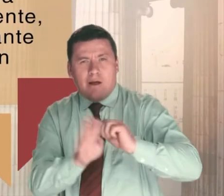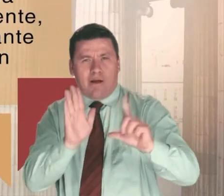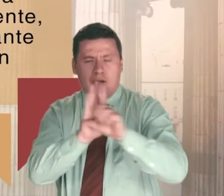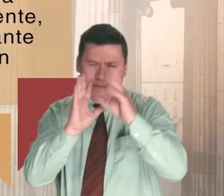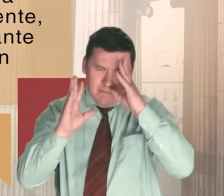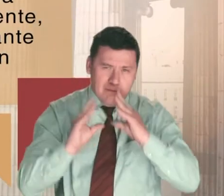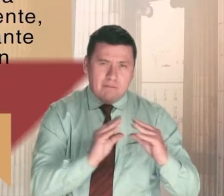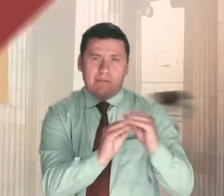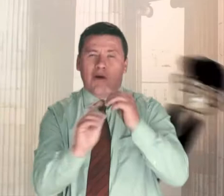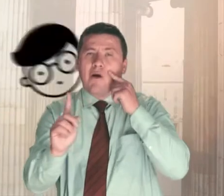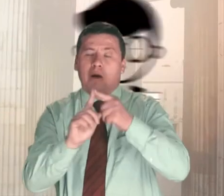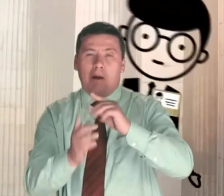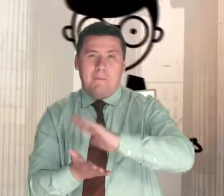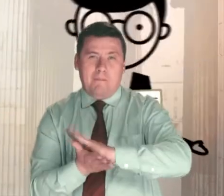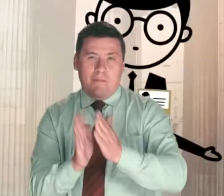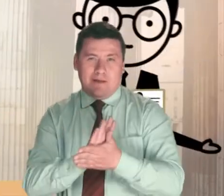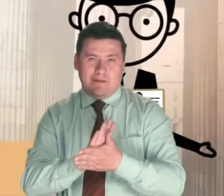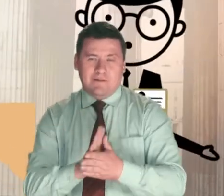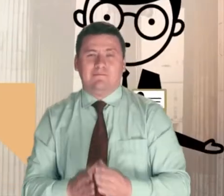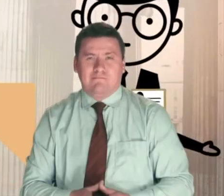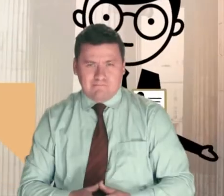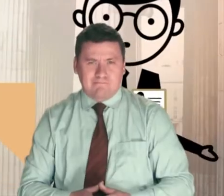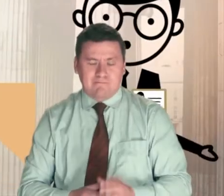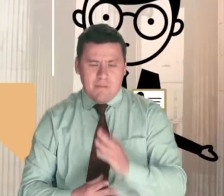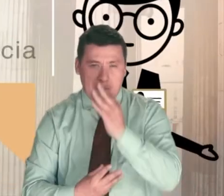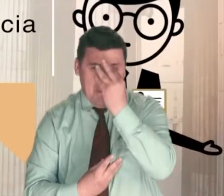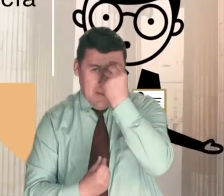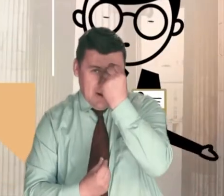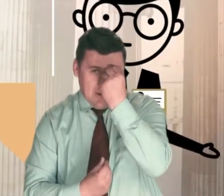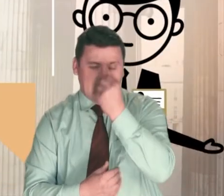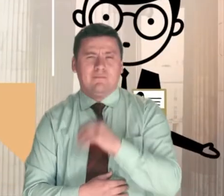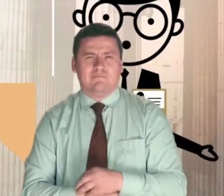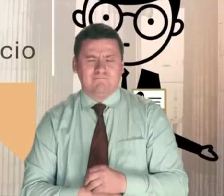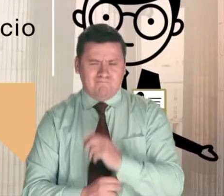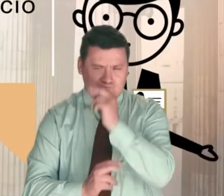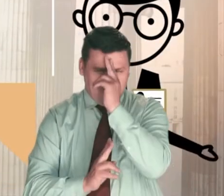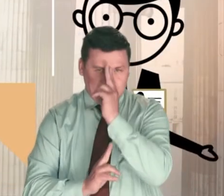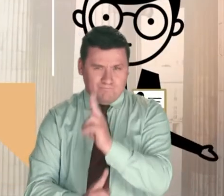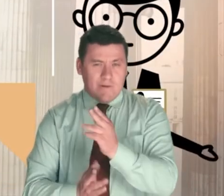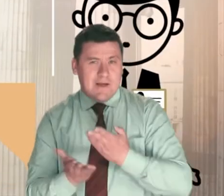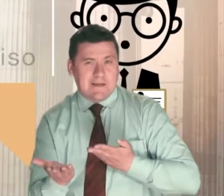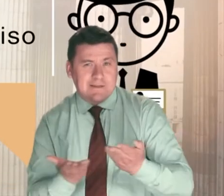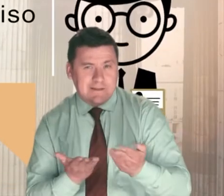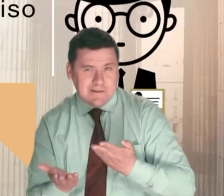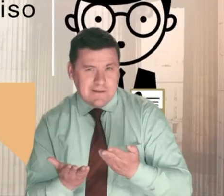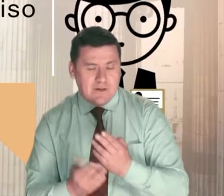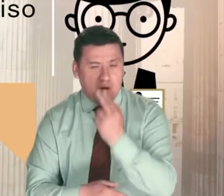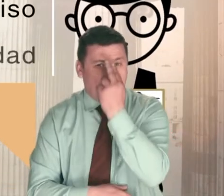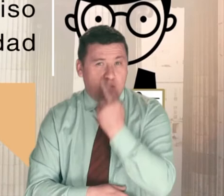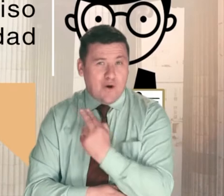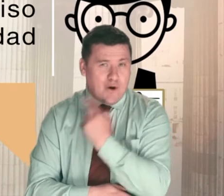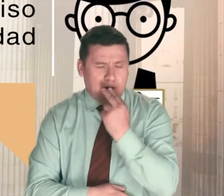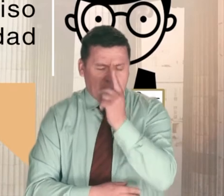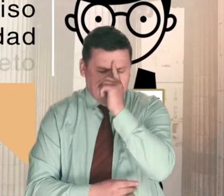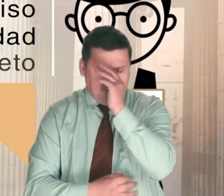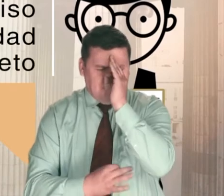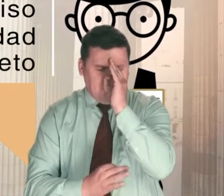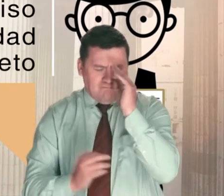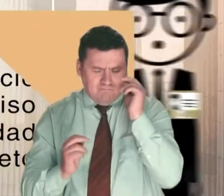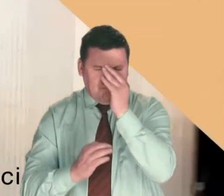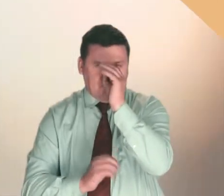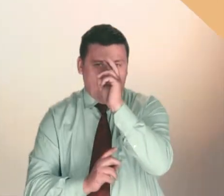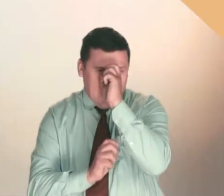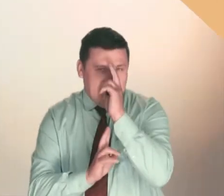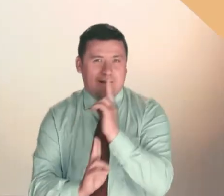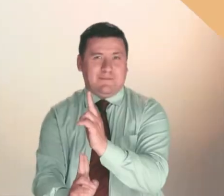consolidación de la paz. Nuestros valores. Tolerancia, servicio, compromiso, honestidad y